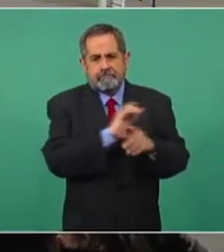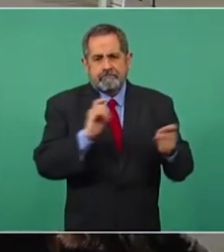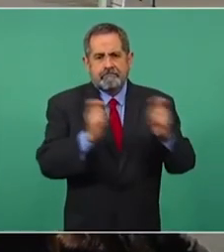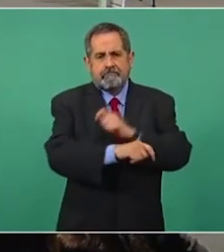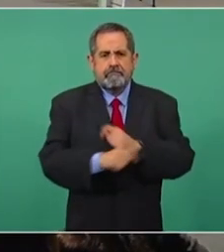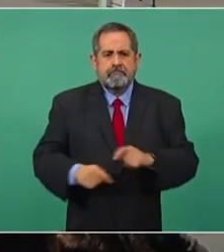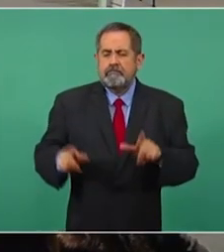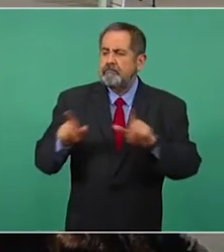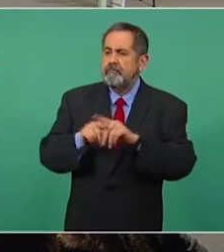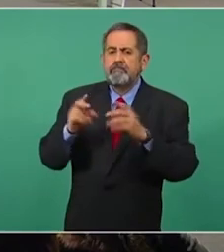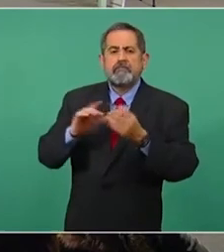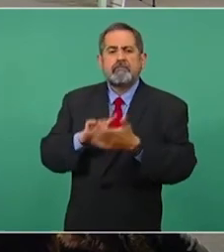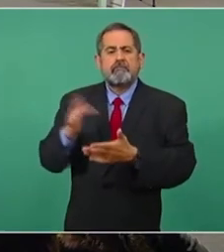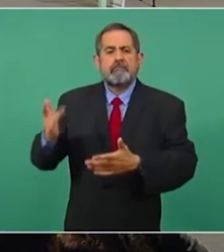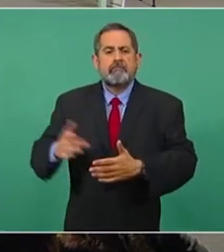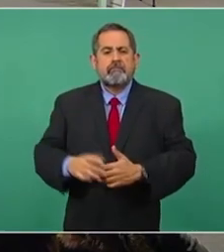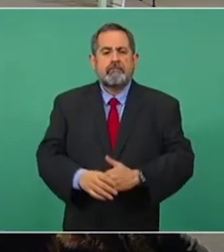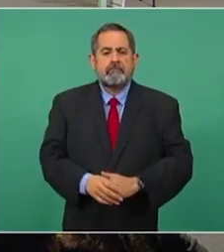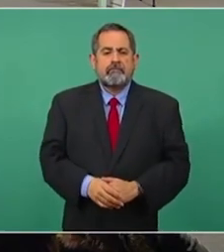Muchas gracias, señor presidente.